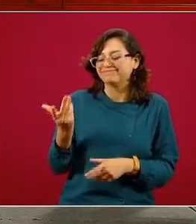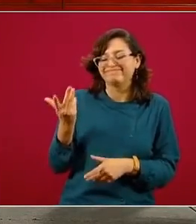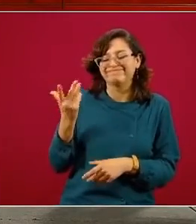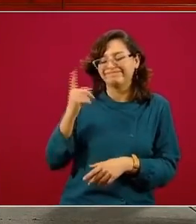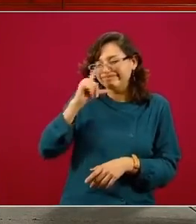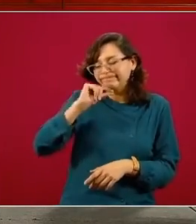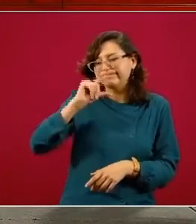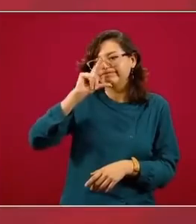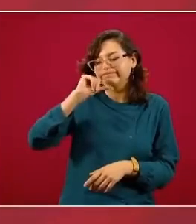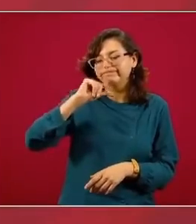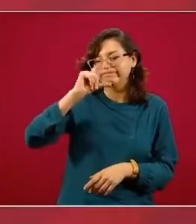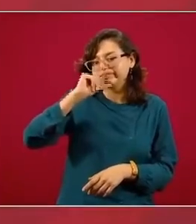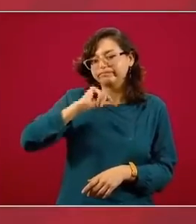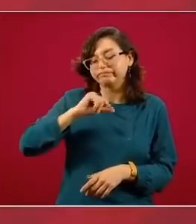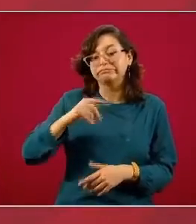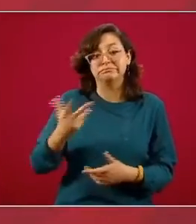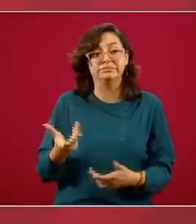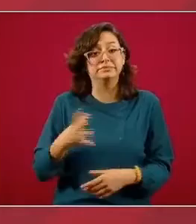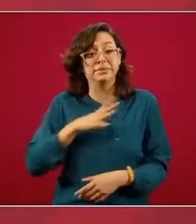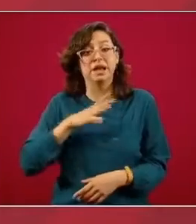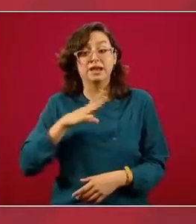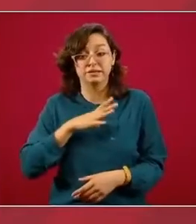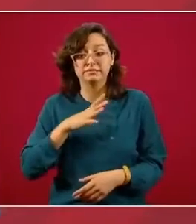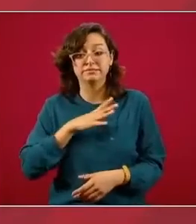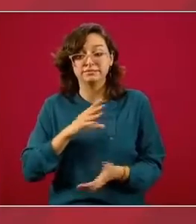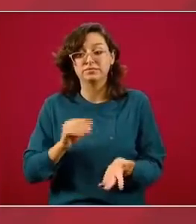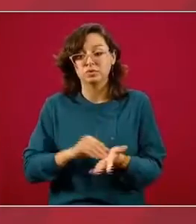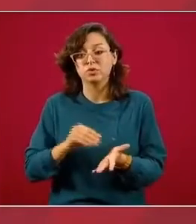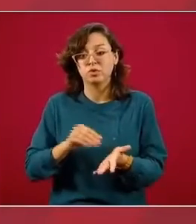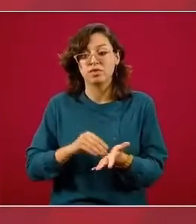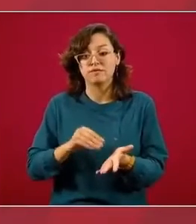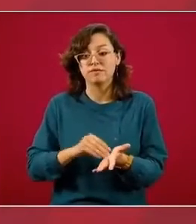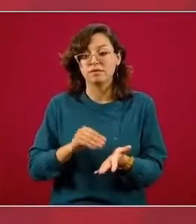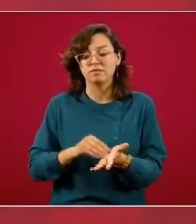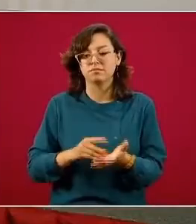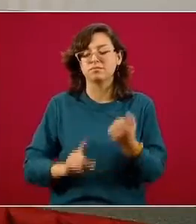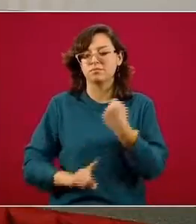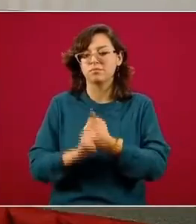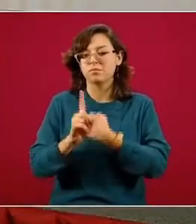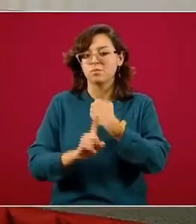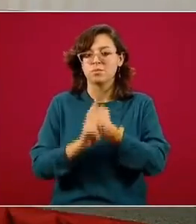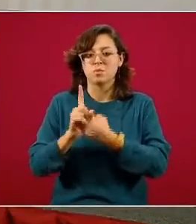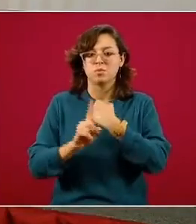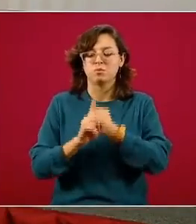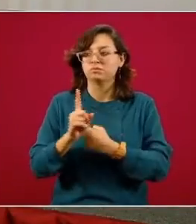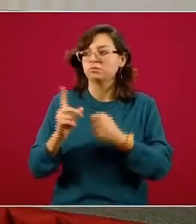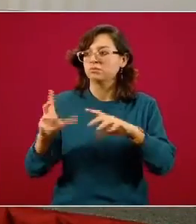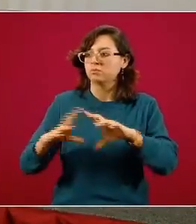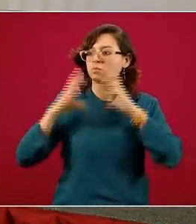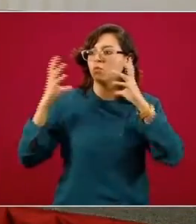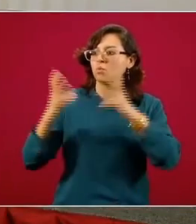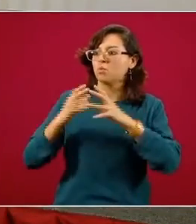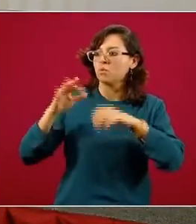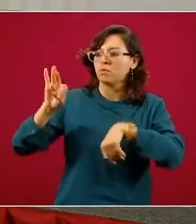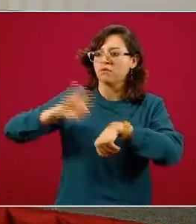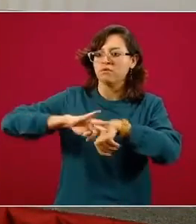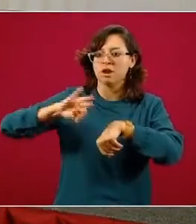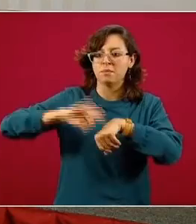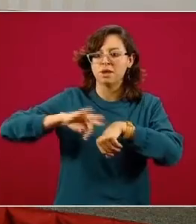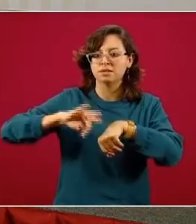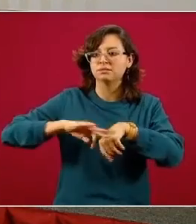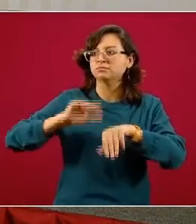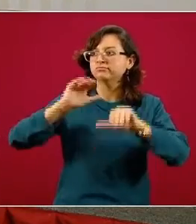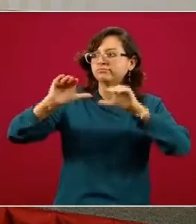Esto ocurrió y todavía hay una parte de la presión que hay sobre los mercados globales de medicamentos